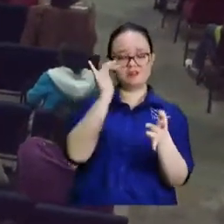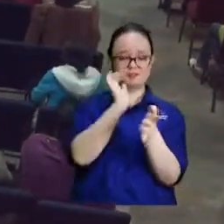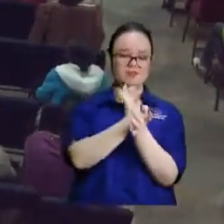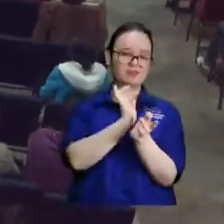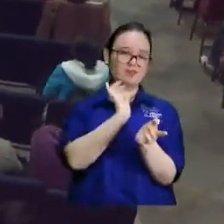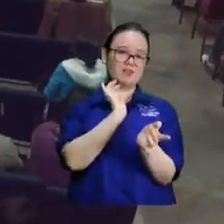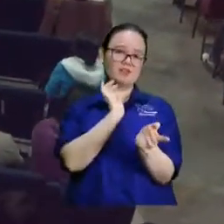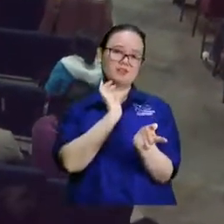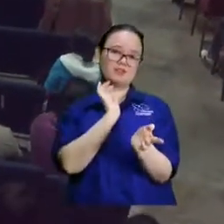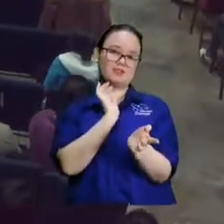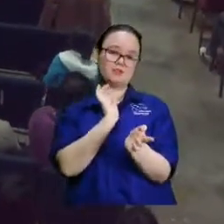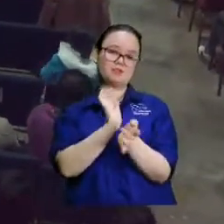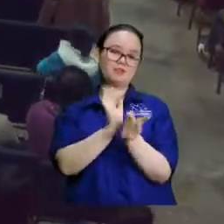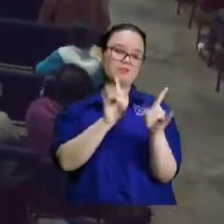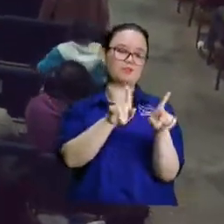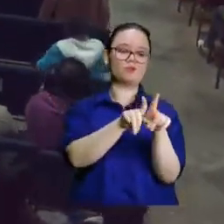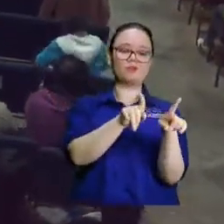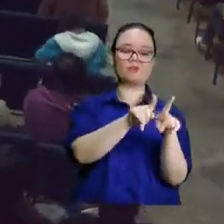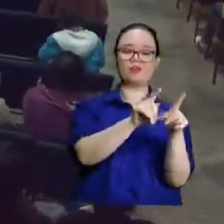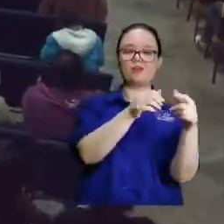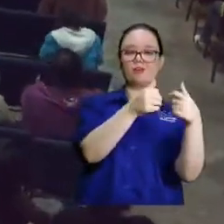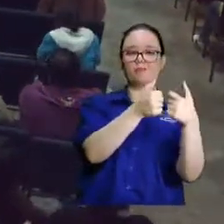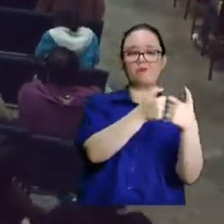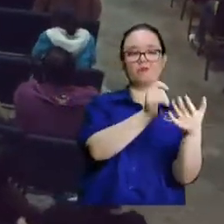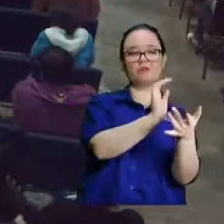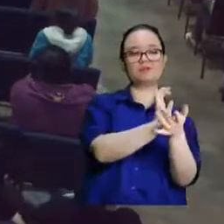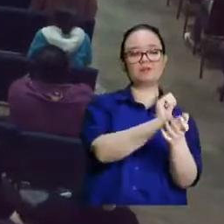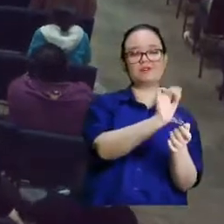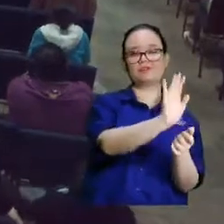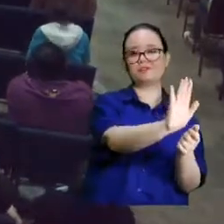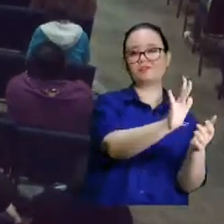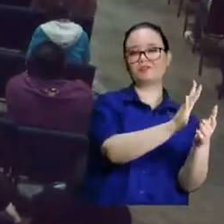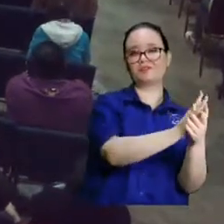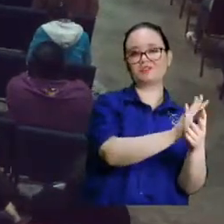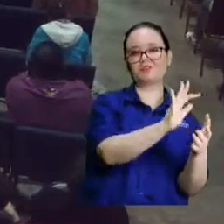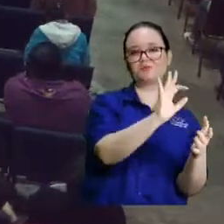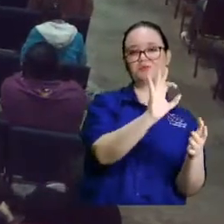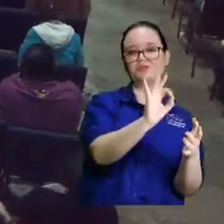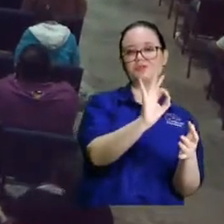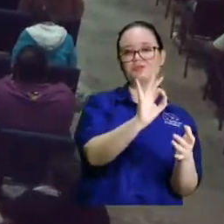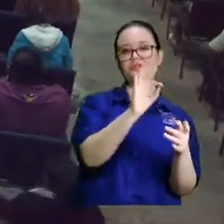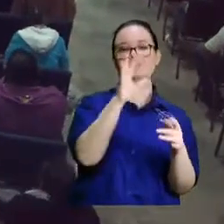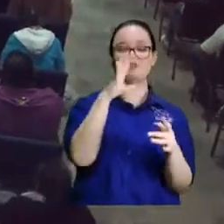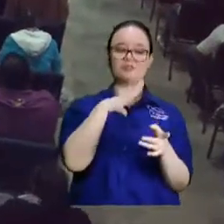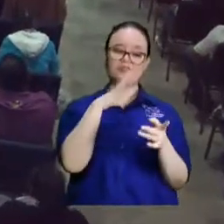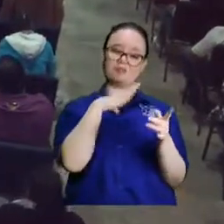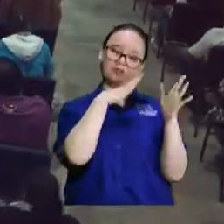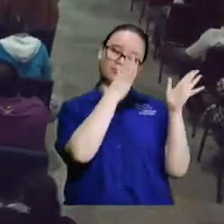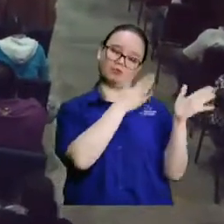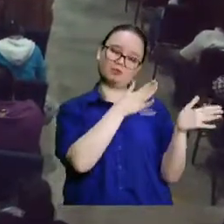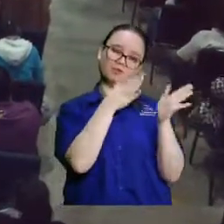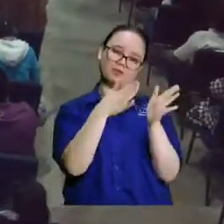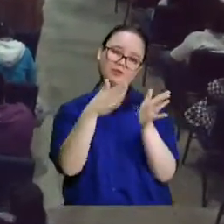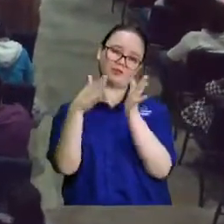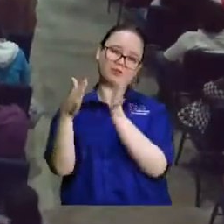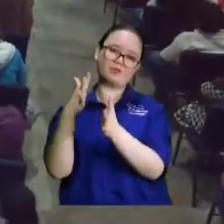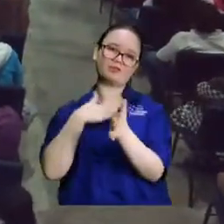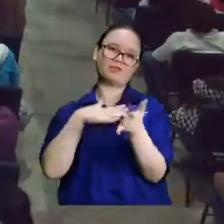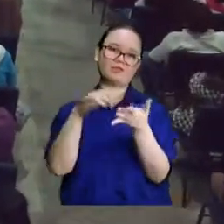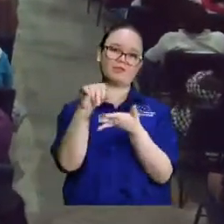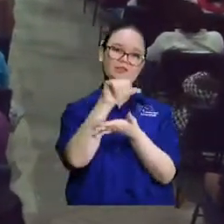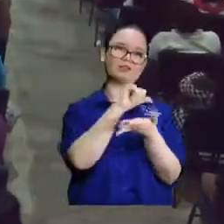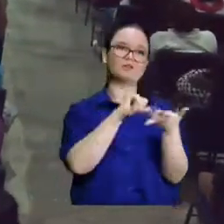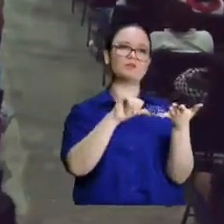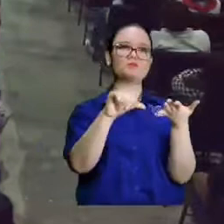esperándote, tal como la novia al esposo espera, suficiente aceite, miran para